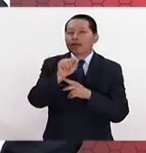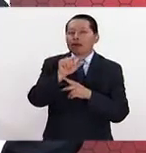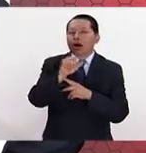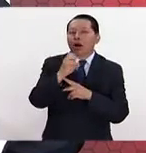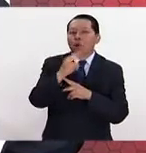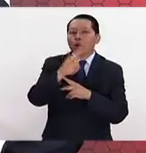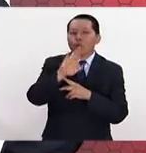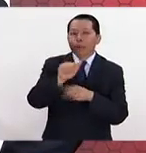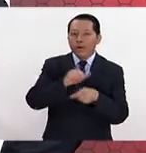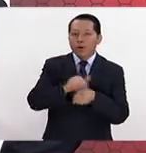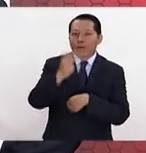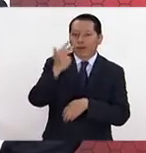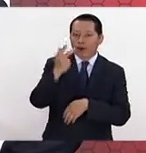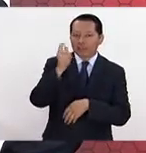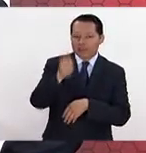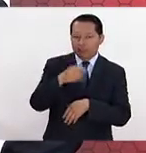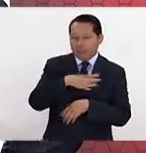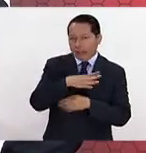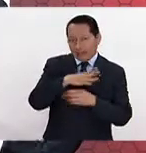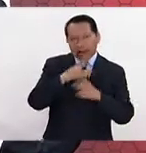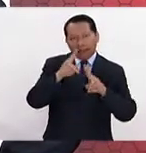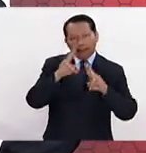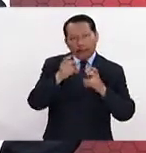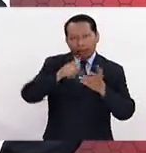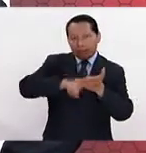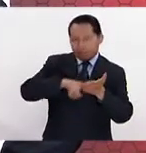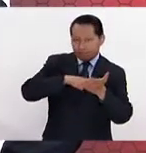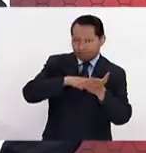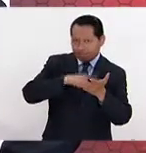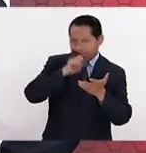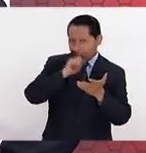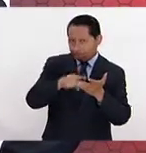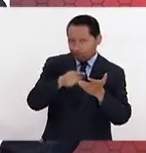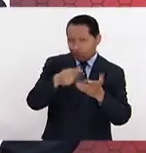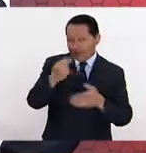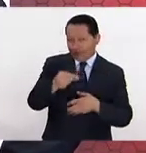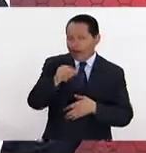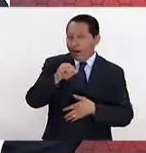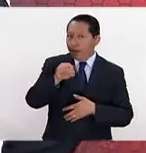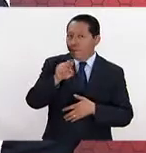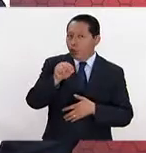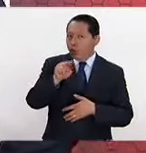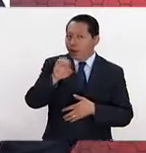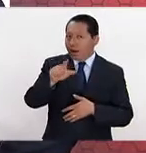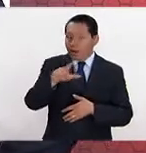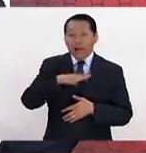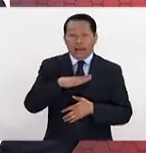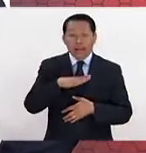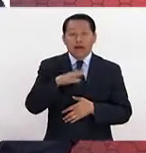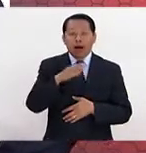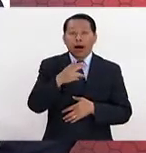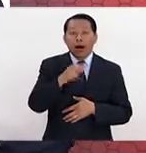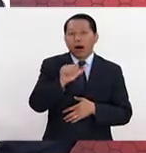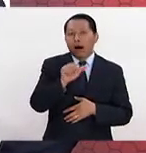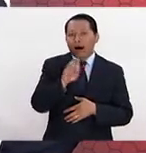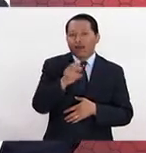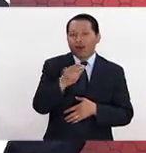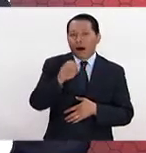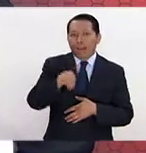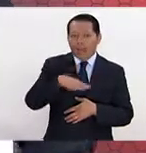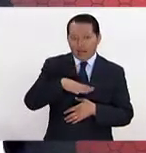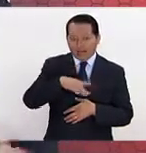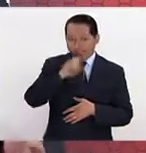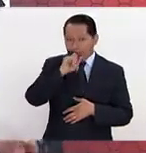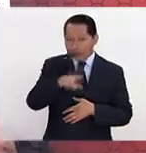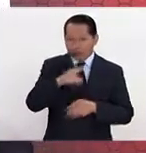exposiciones de todos los eventos que surgen en este templo del arte llamado el Munal y nos acompaña en el estudio Abraham Villavicencio, el ex curador de la